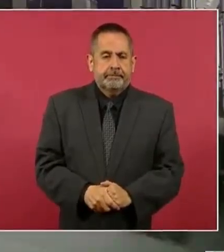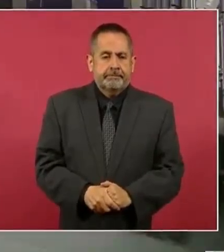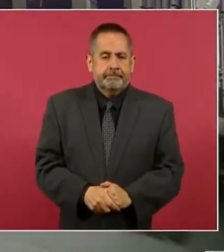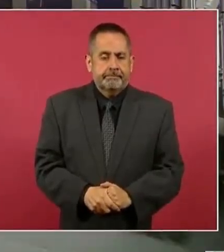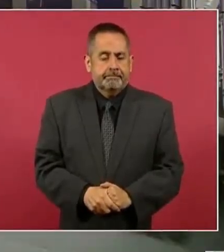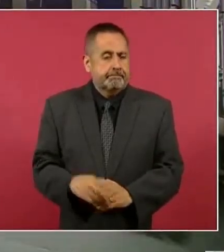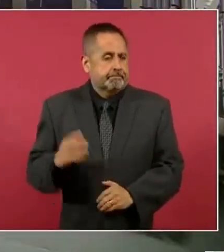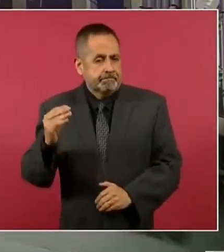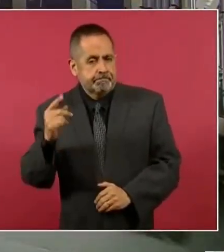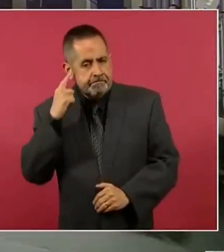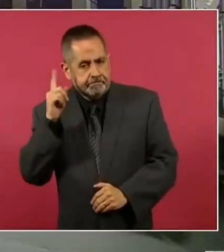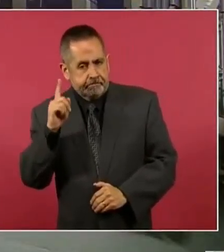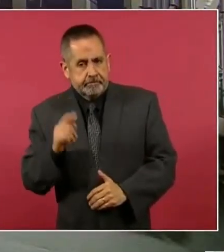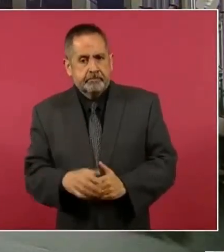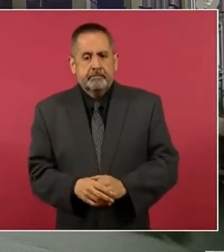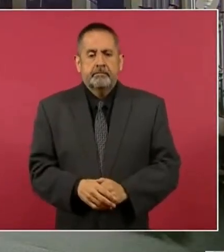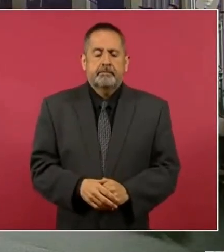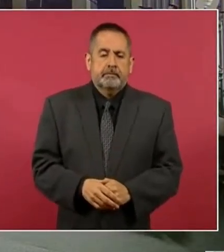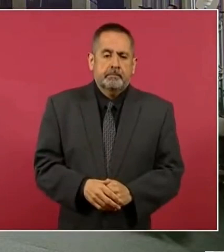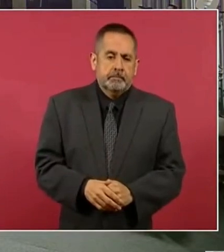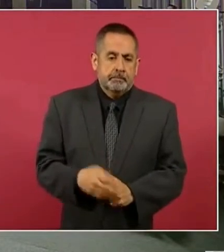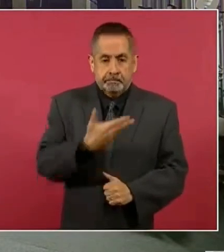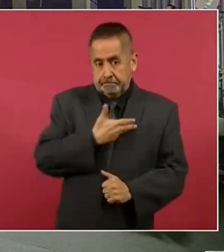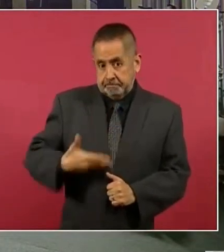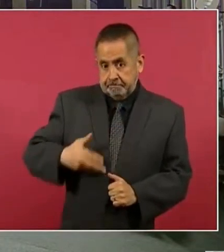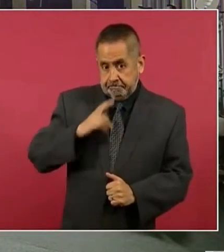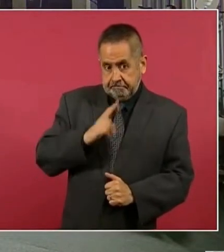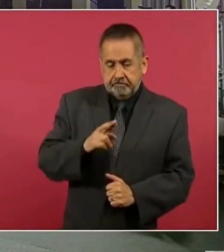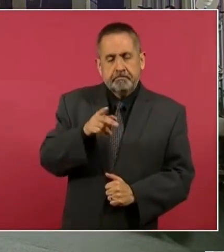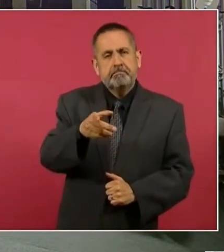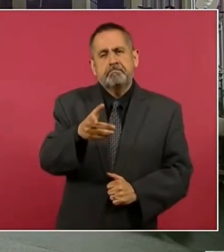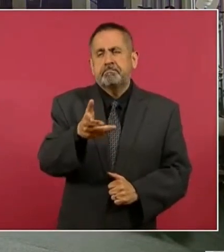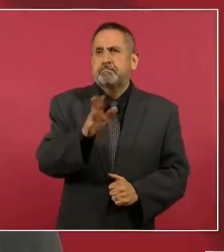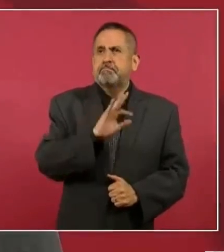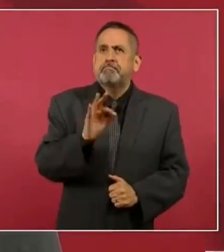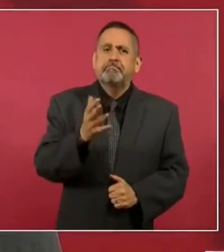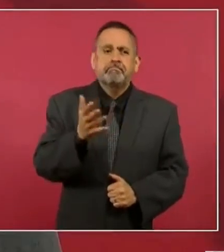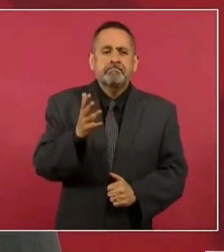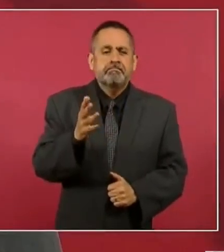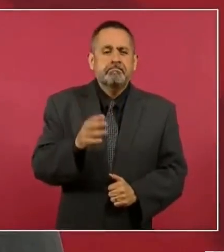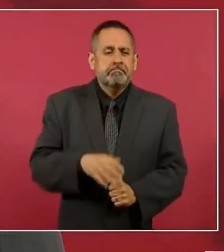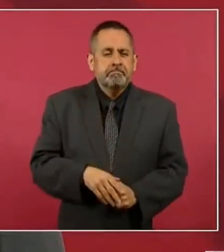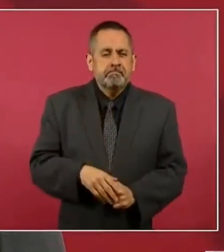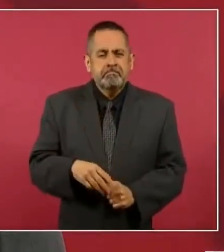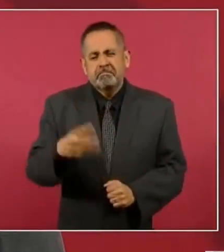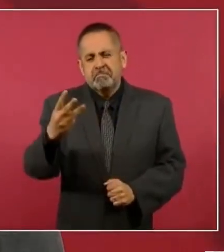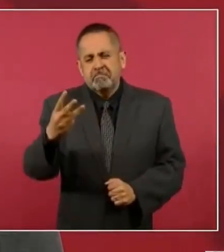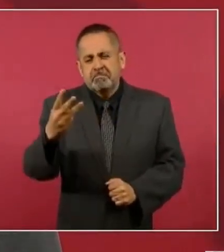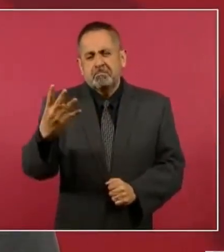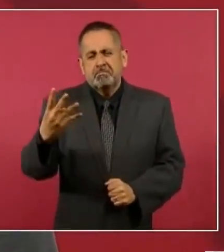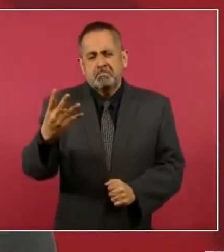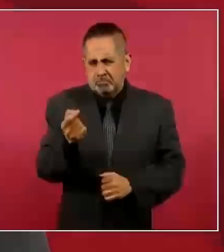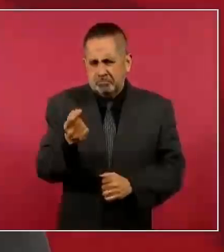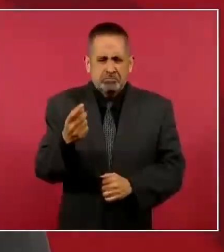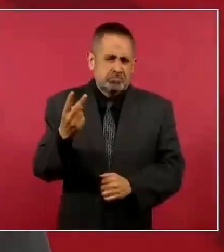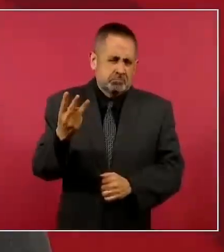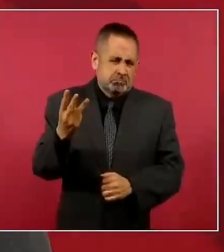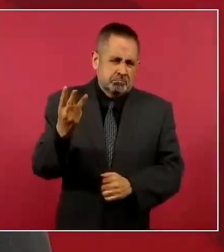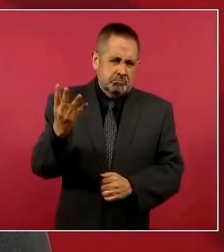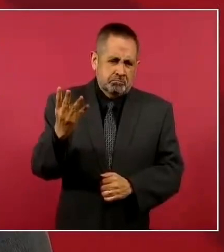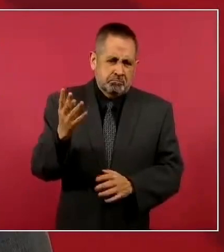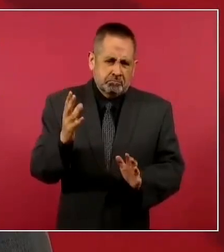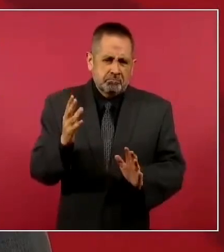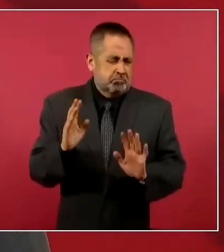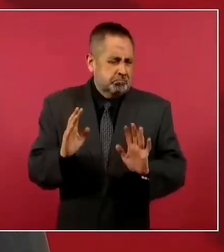tres o cuatro, muy pocos, o sea,